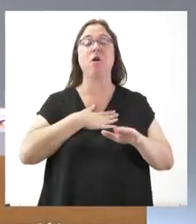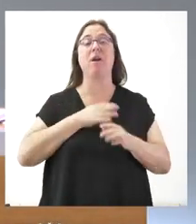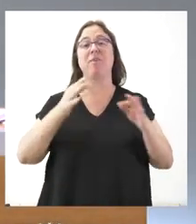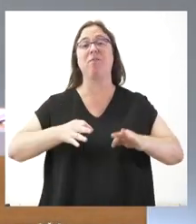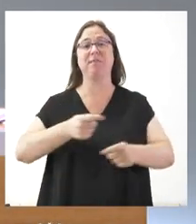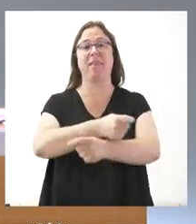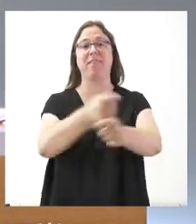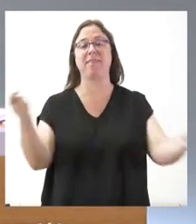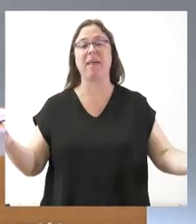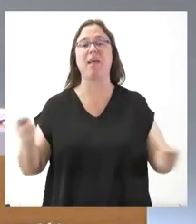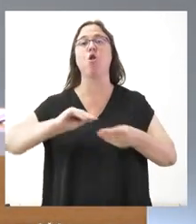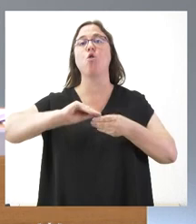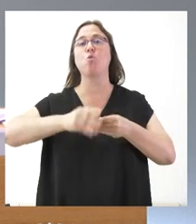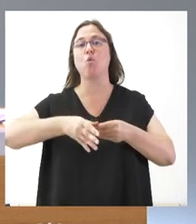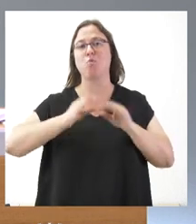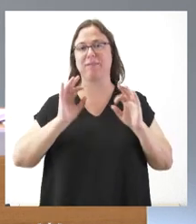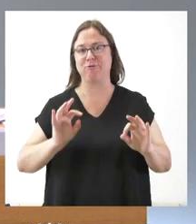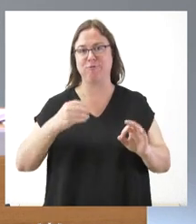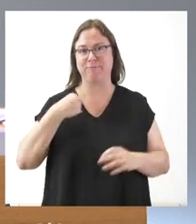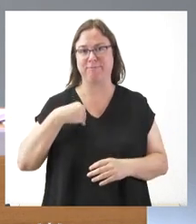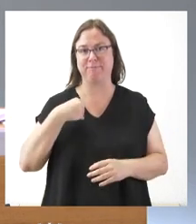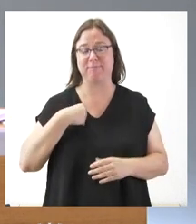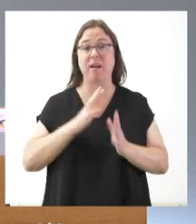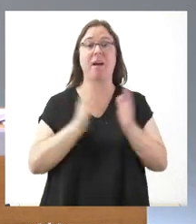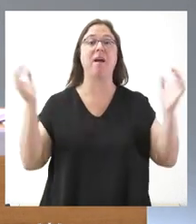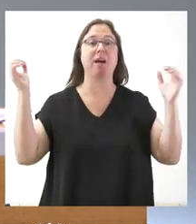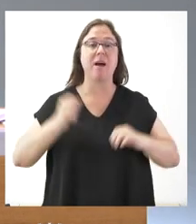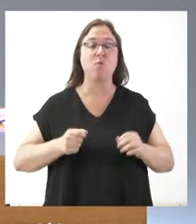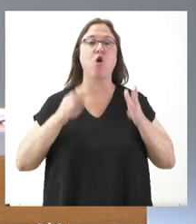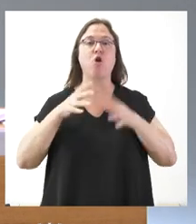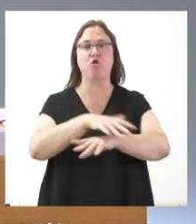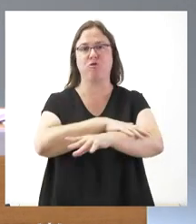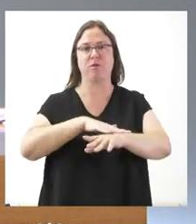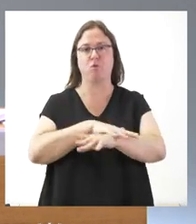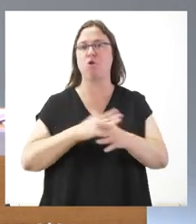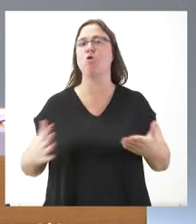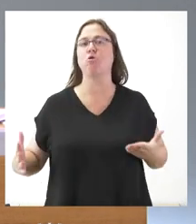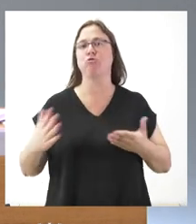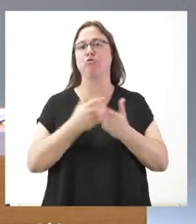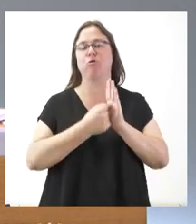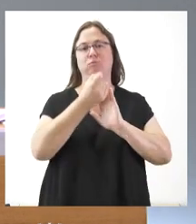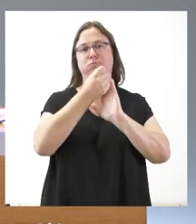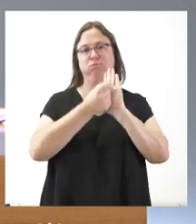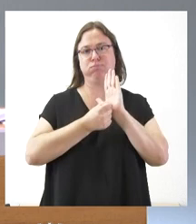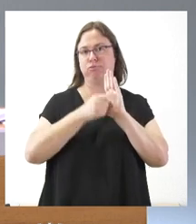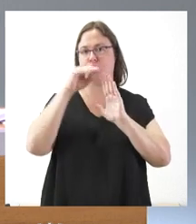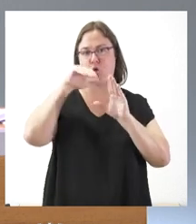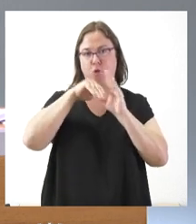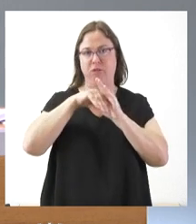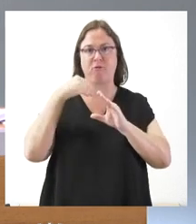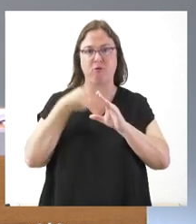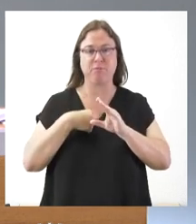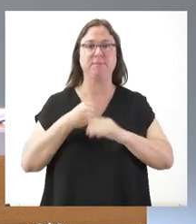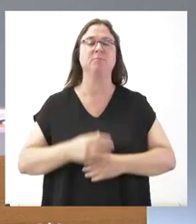siempre, la documentación que es objeto de los acuerdos del Consejo de Gobierno, donde viene todo el contenido de la misma.